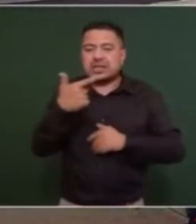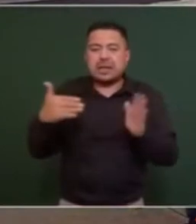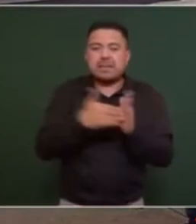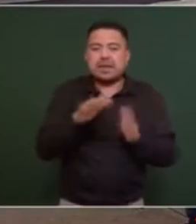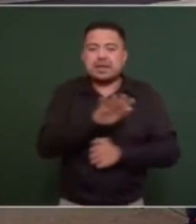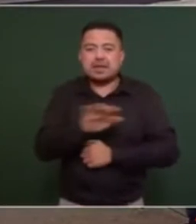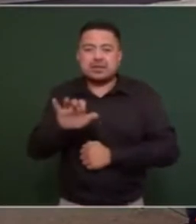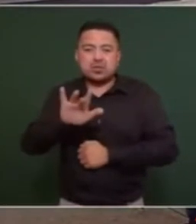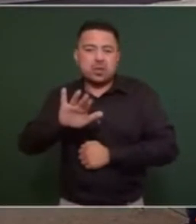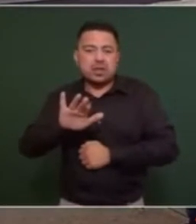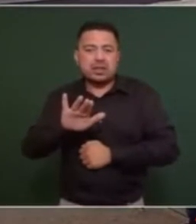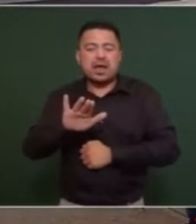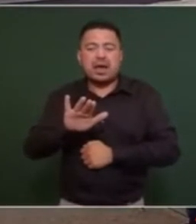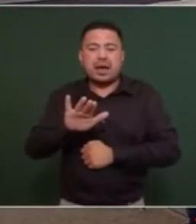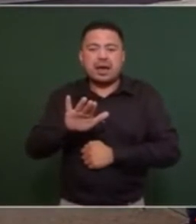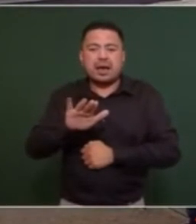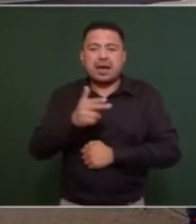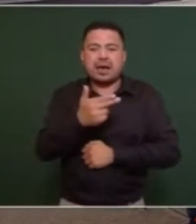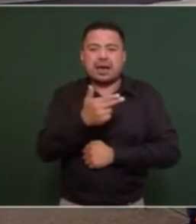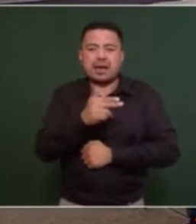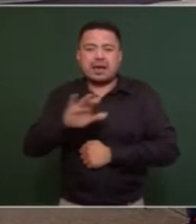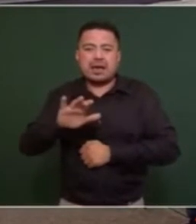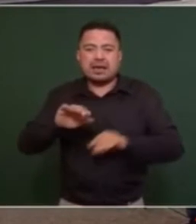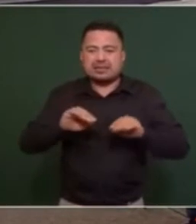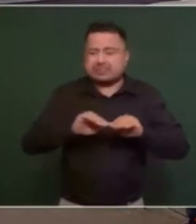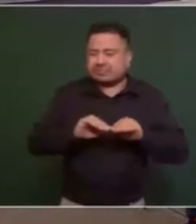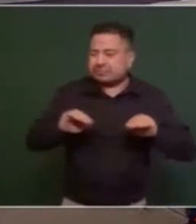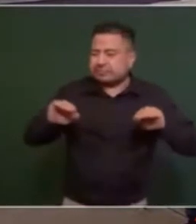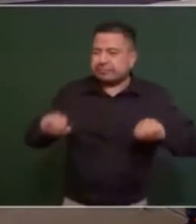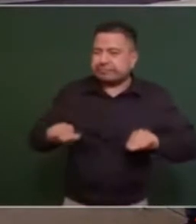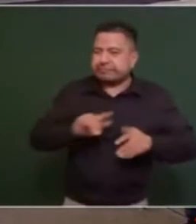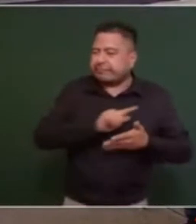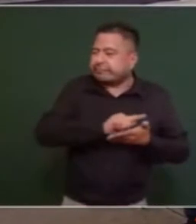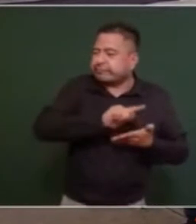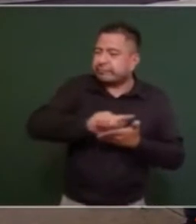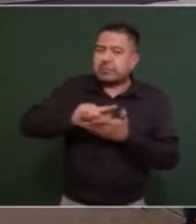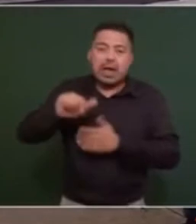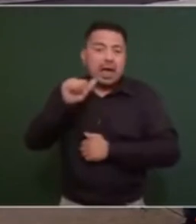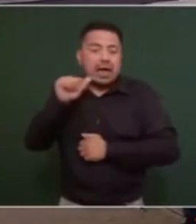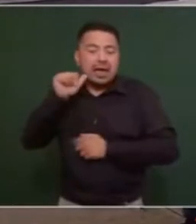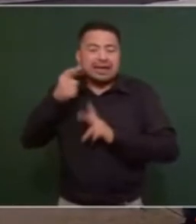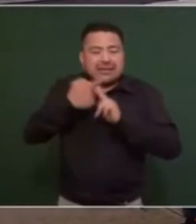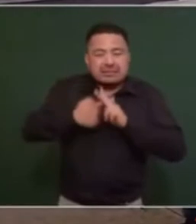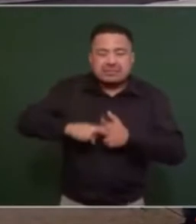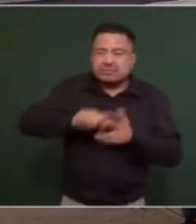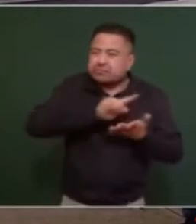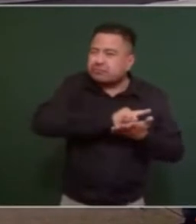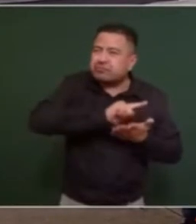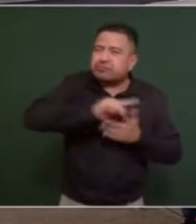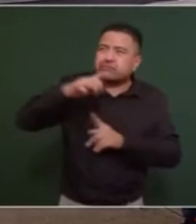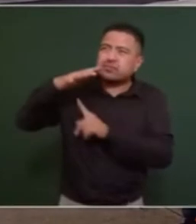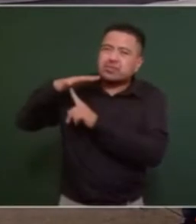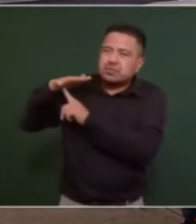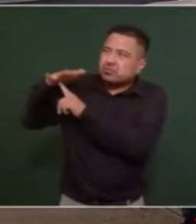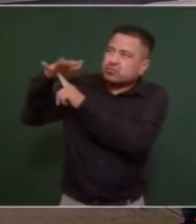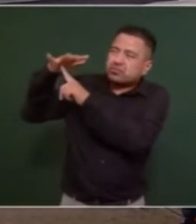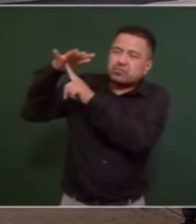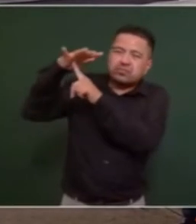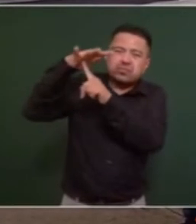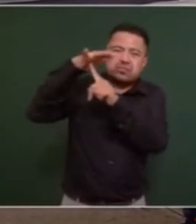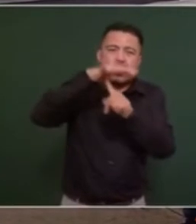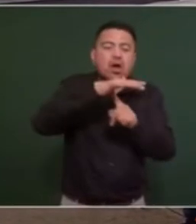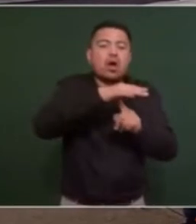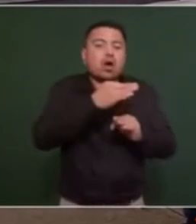.550 hectáreas. Ayer se inició la nebulización aérea y termino con la